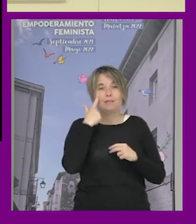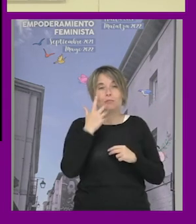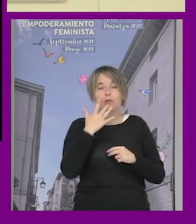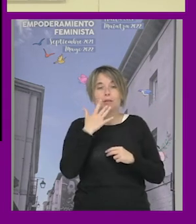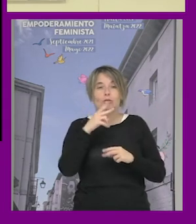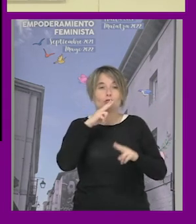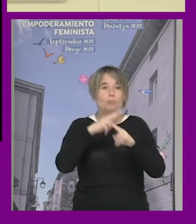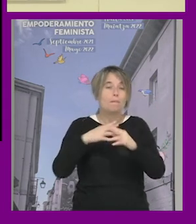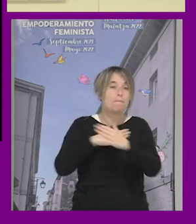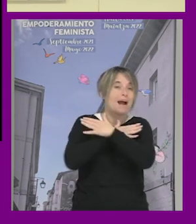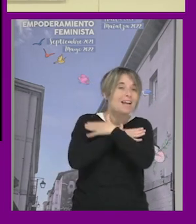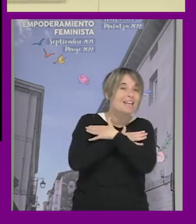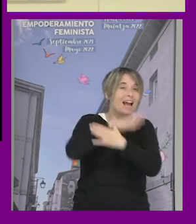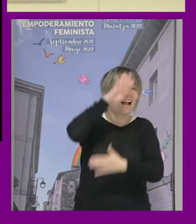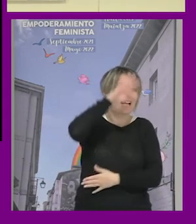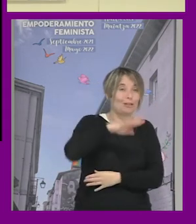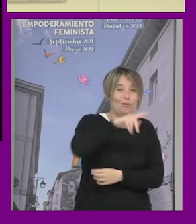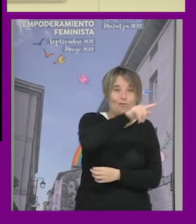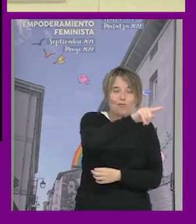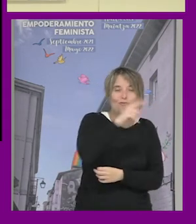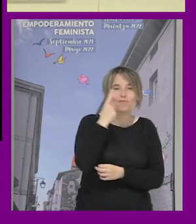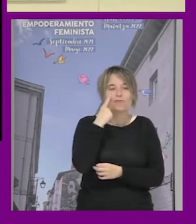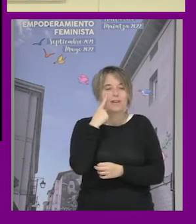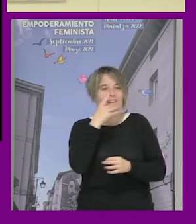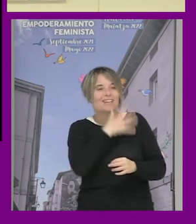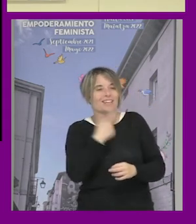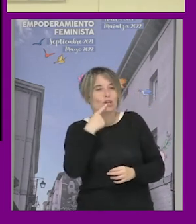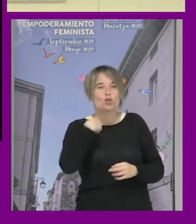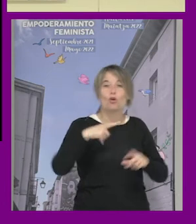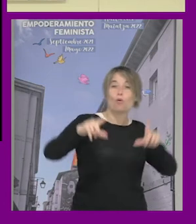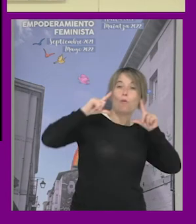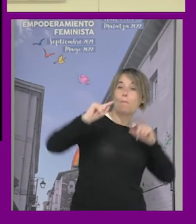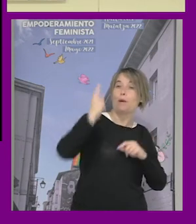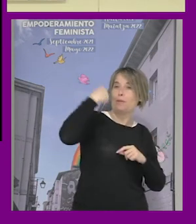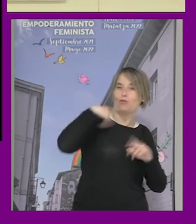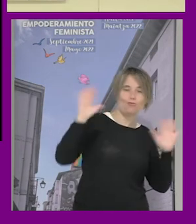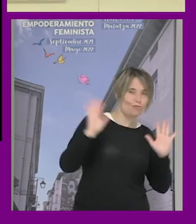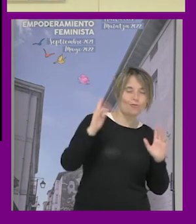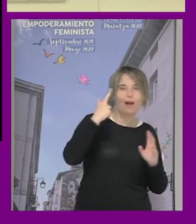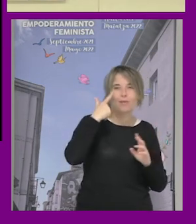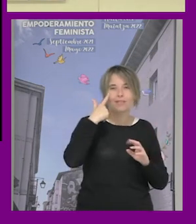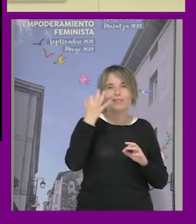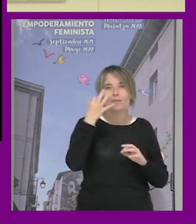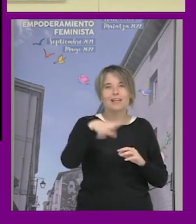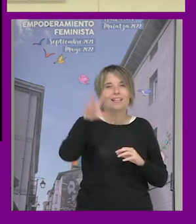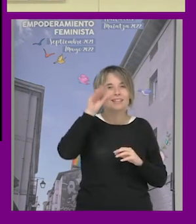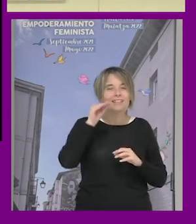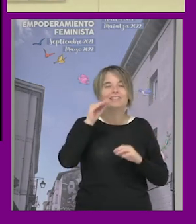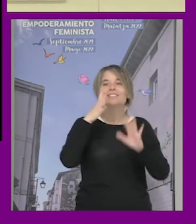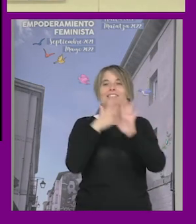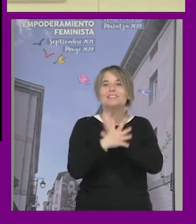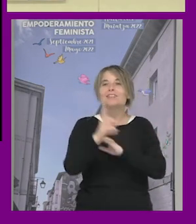María Rudó en Cataluña también ha buscado como no para disputar quién ha sido primero sino para entender que a veces no es sólo porque